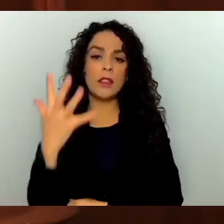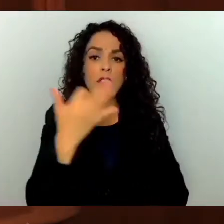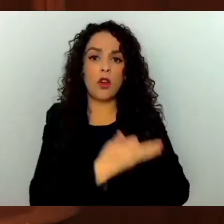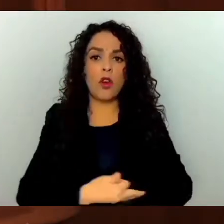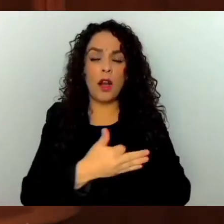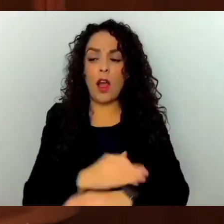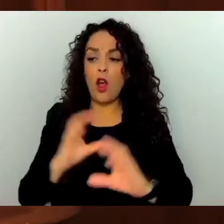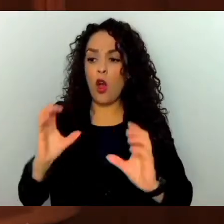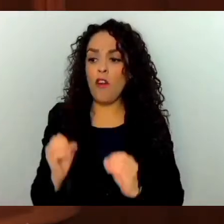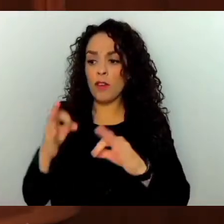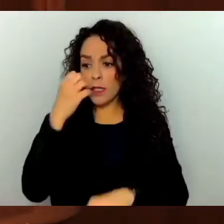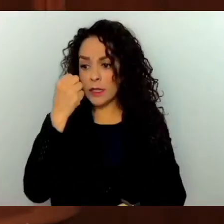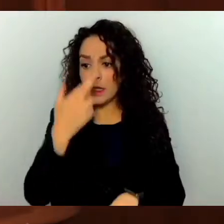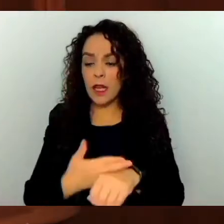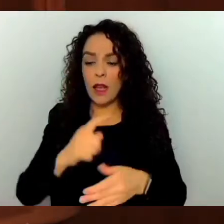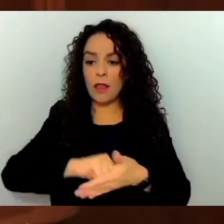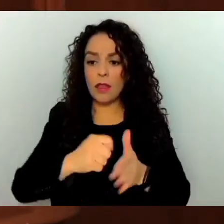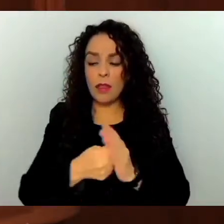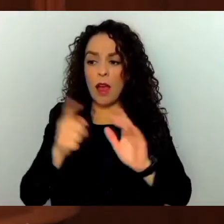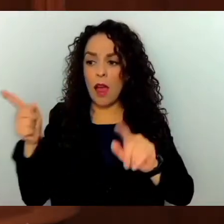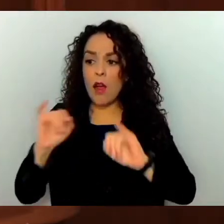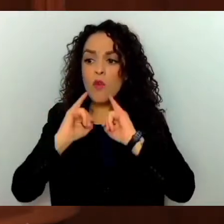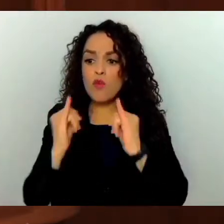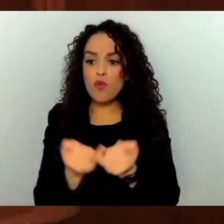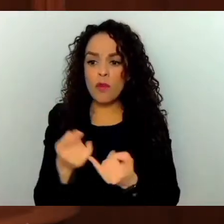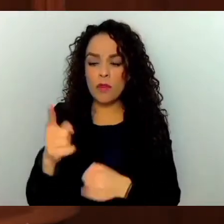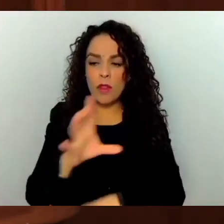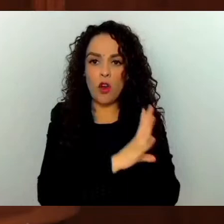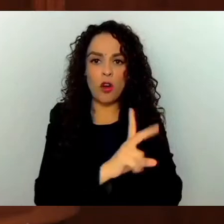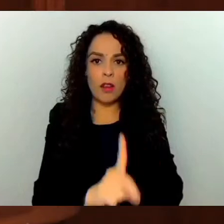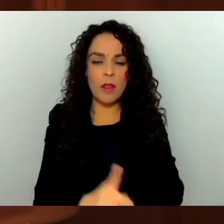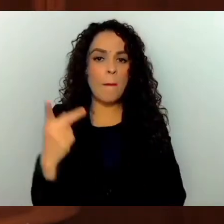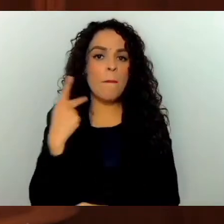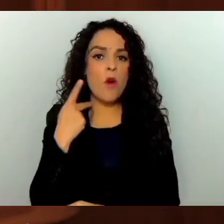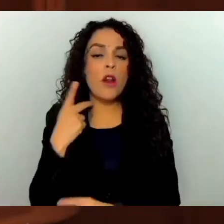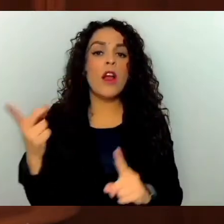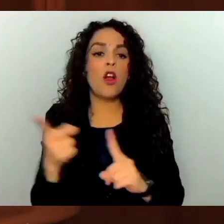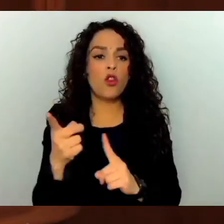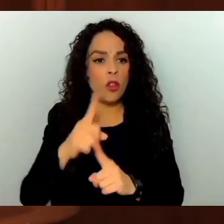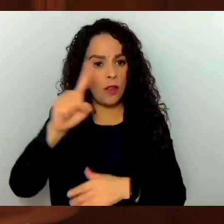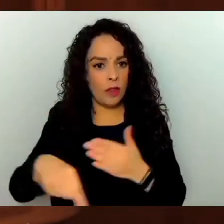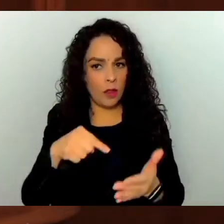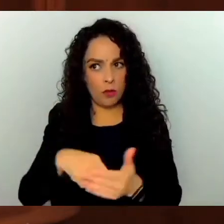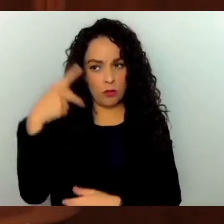Técnica de la Junta de Coordinación Política en el recinto del Poder Legislativo.